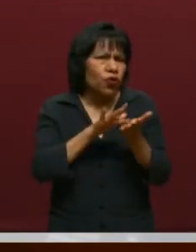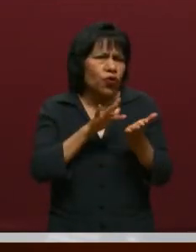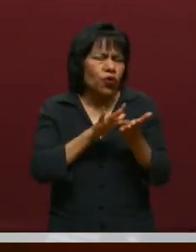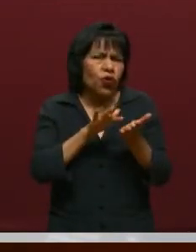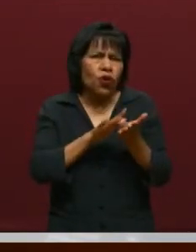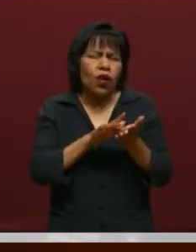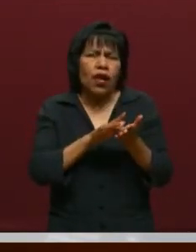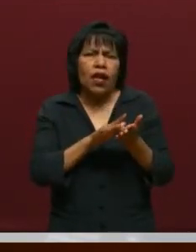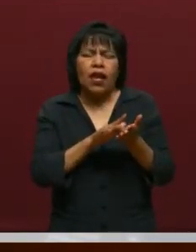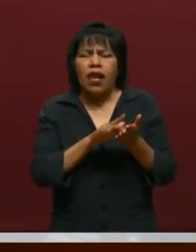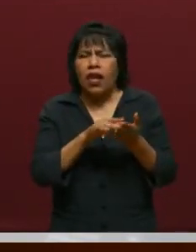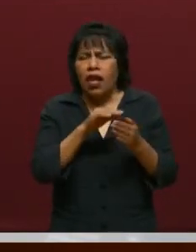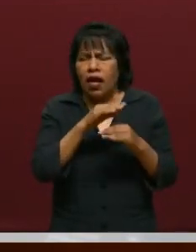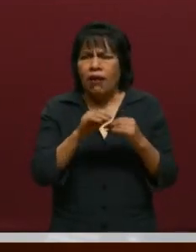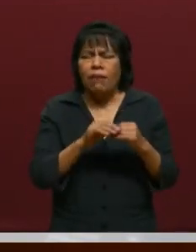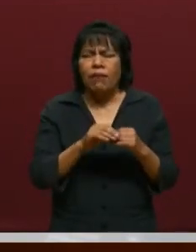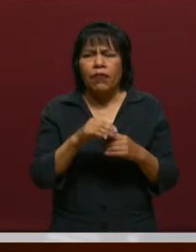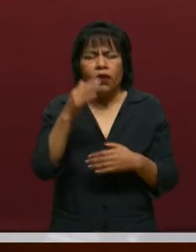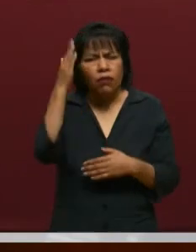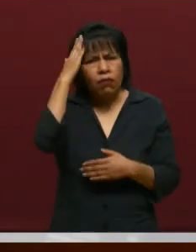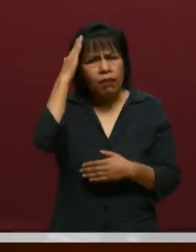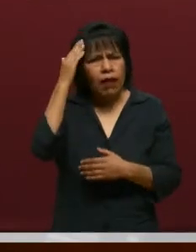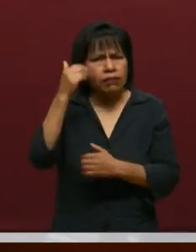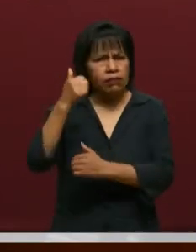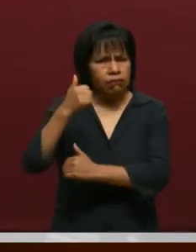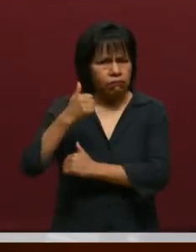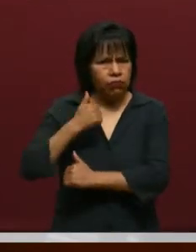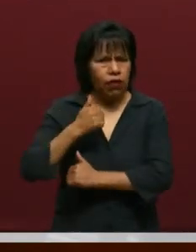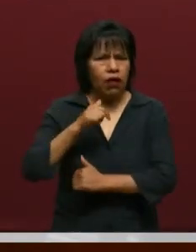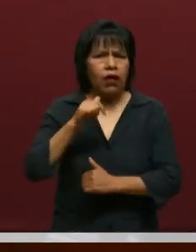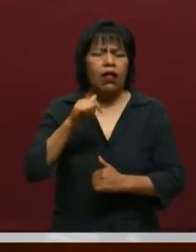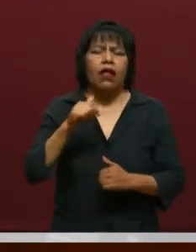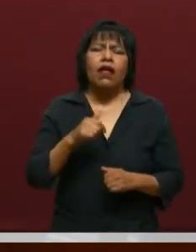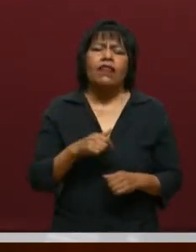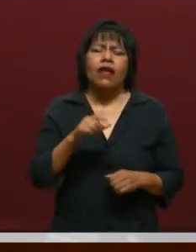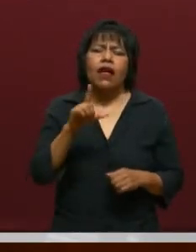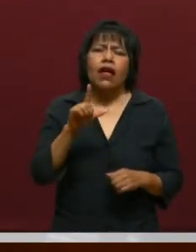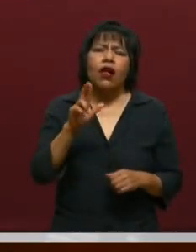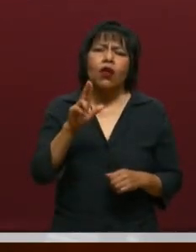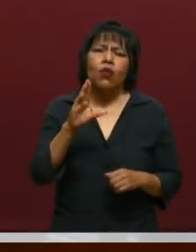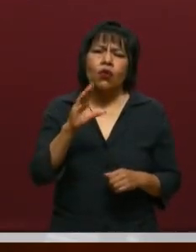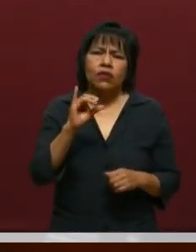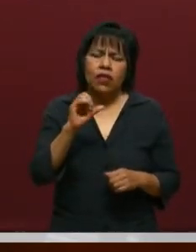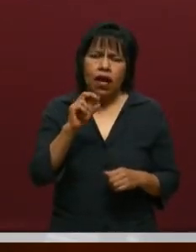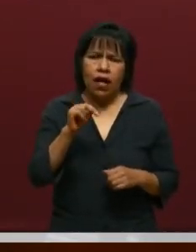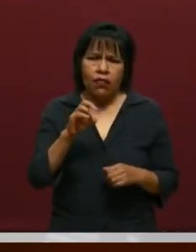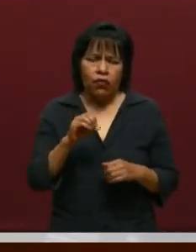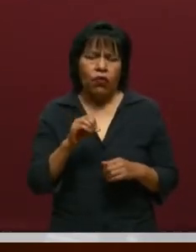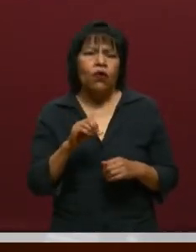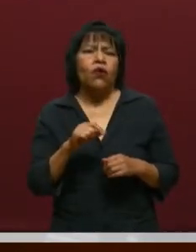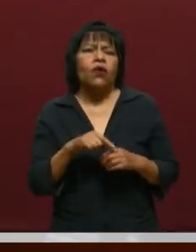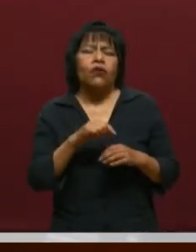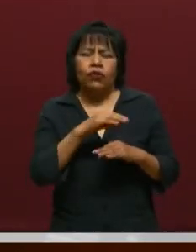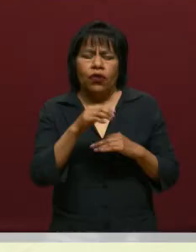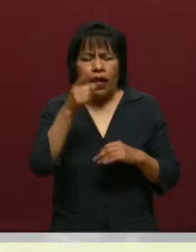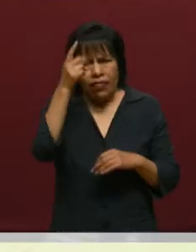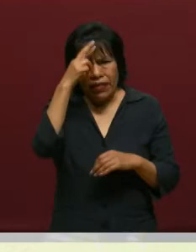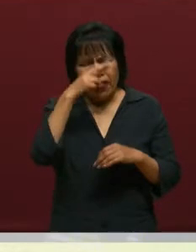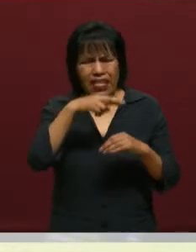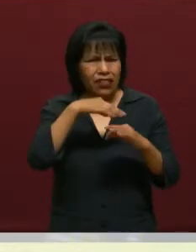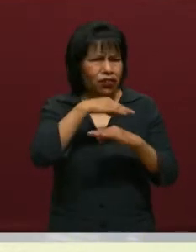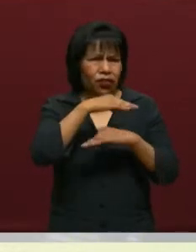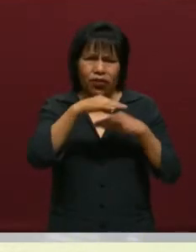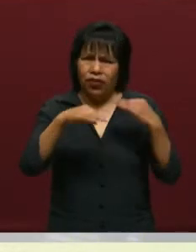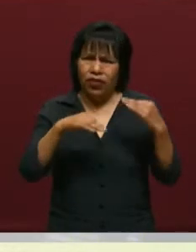Educación Superior a nivel federal, del doctor Luciano Concheiro, del doctor Herminio Baltazar Cisneros. Él es el director de todas